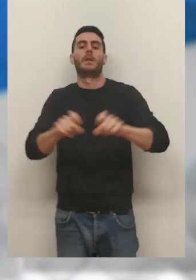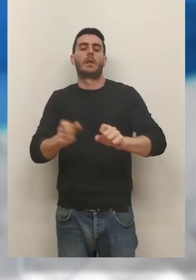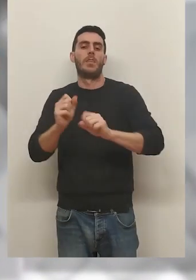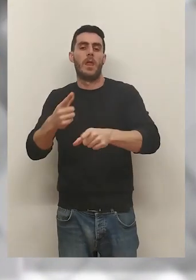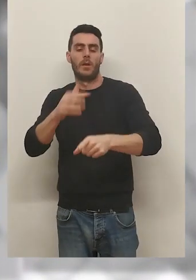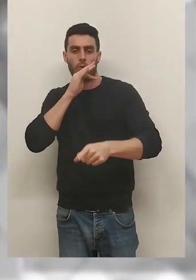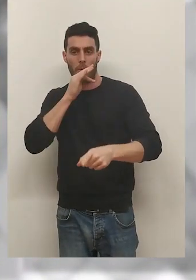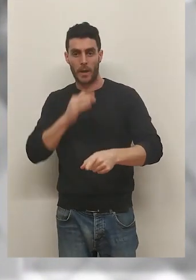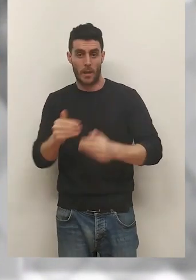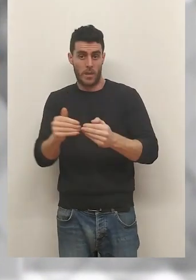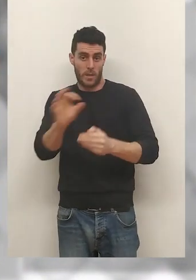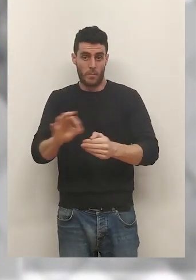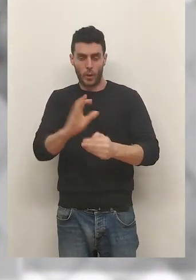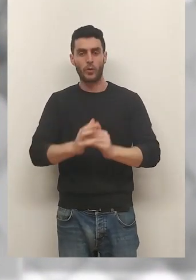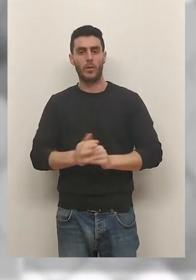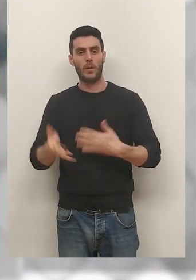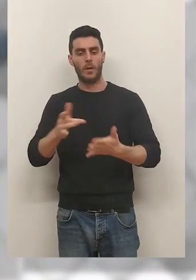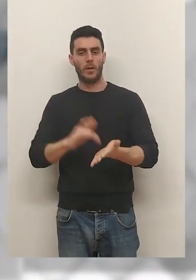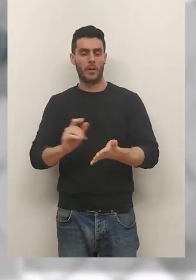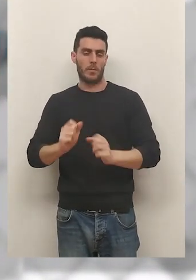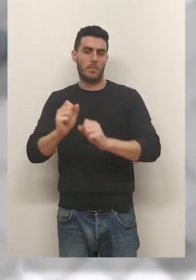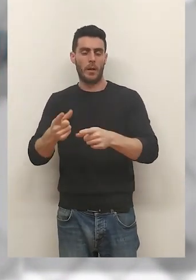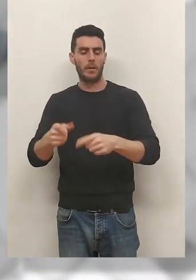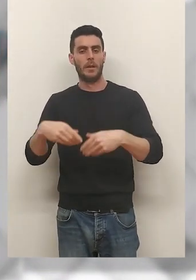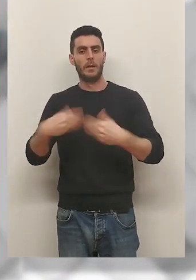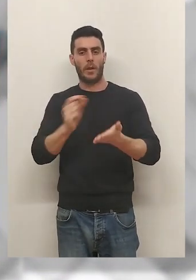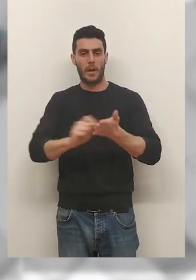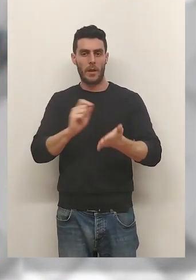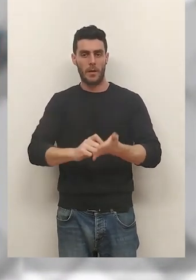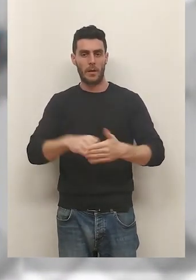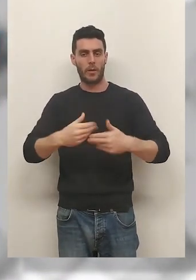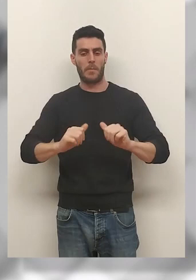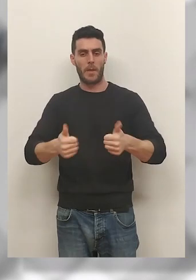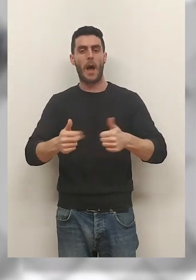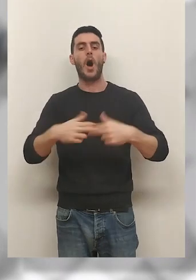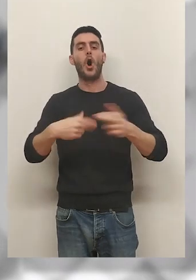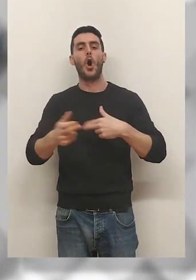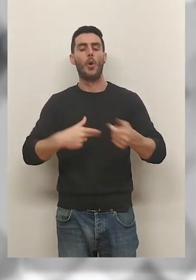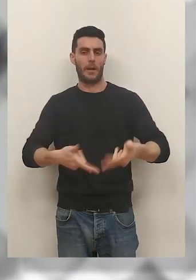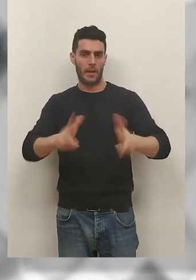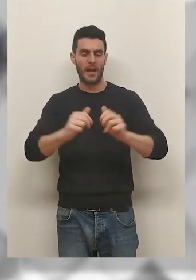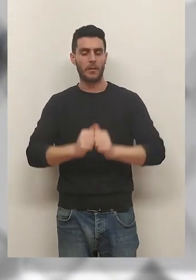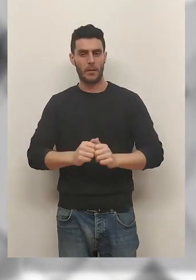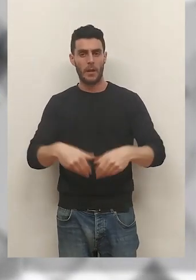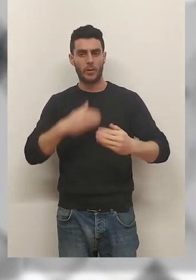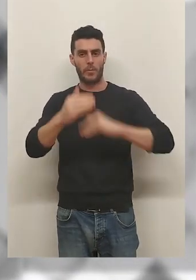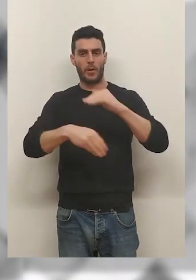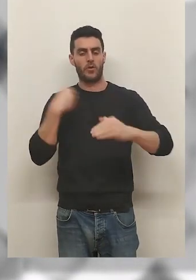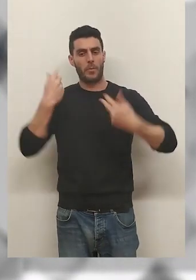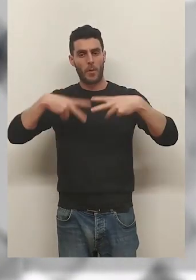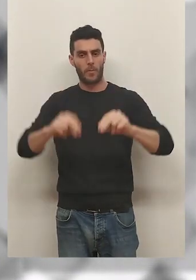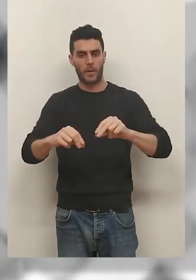próximo a adjudicarse, y una vez que se adjudique y posteriormente se redacte, se licitará la obra. Y esperamos que todo este proceso